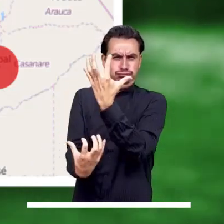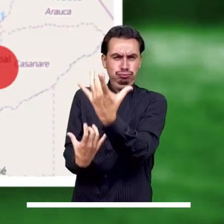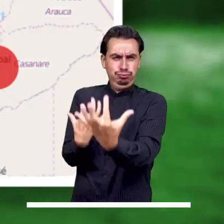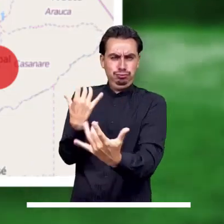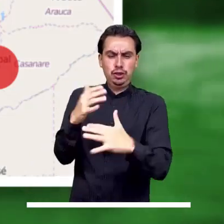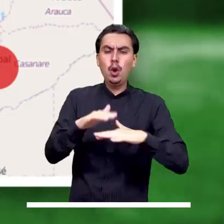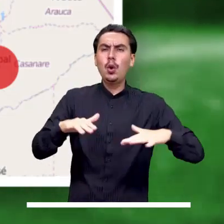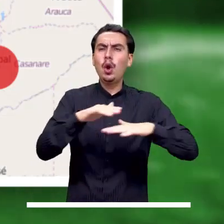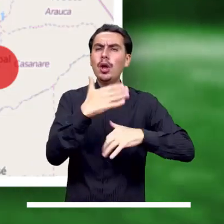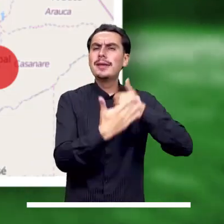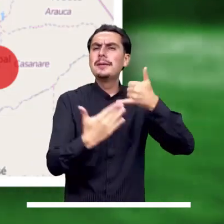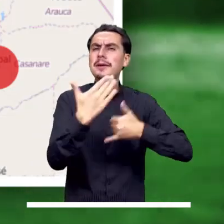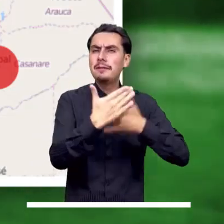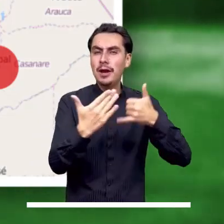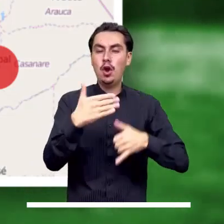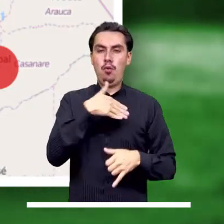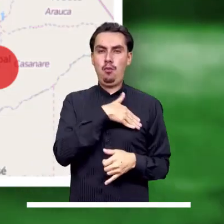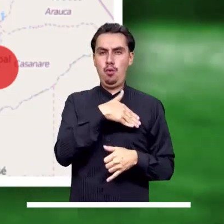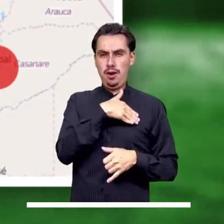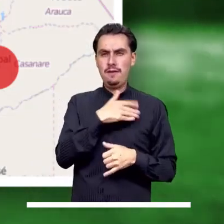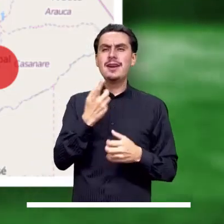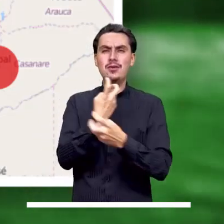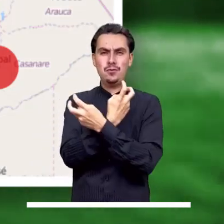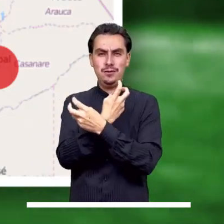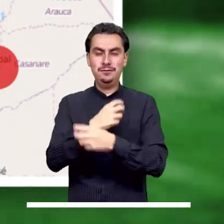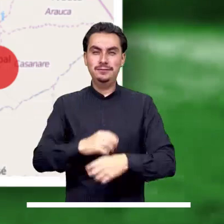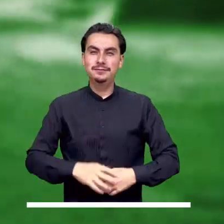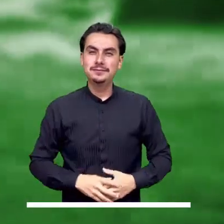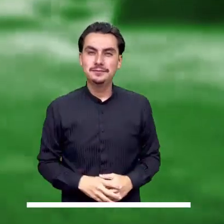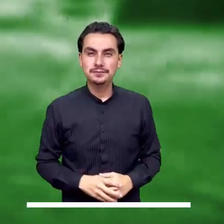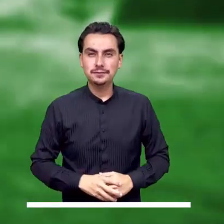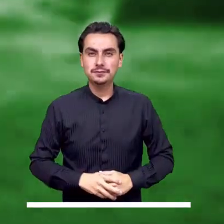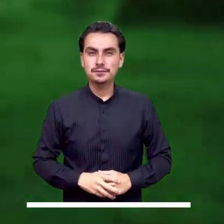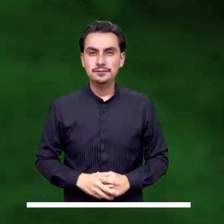Pore y San Luis de Palenque y Trinidad, en Casanare.